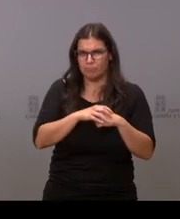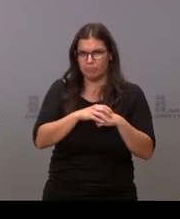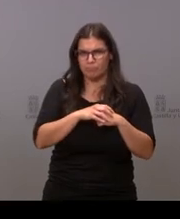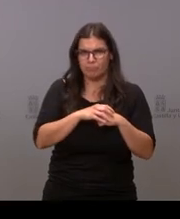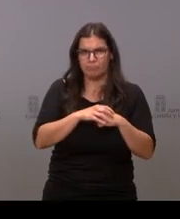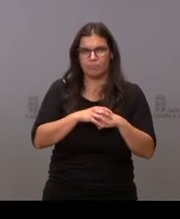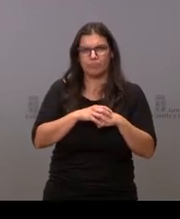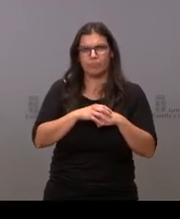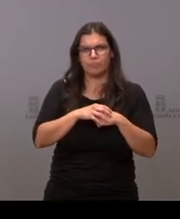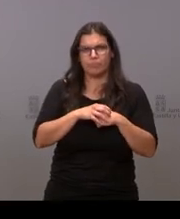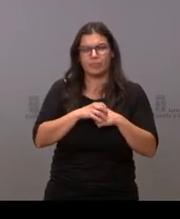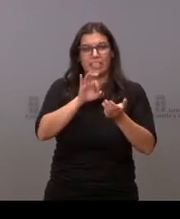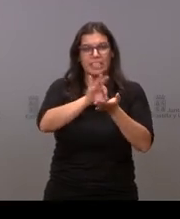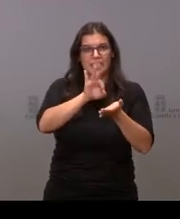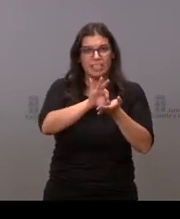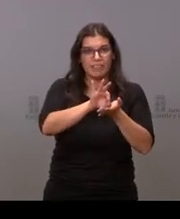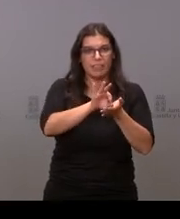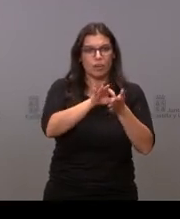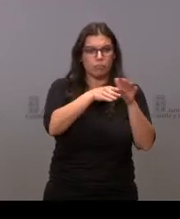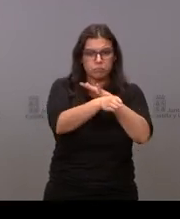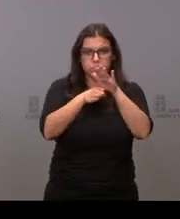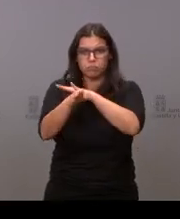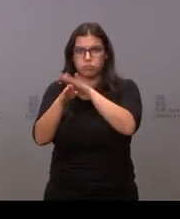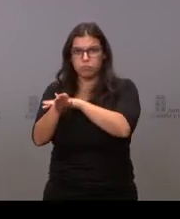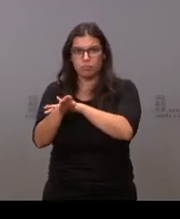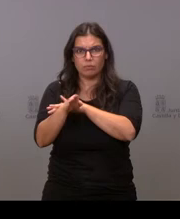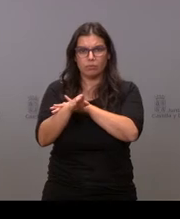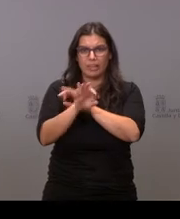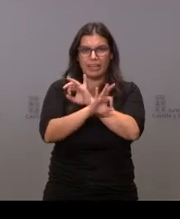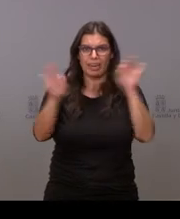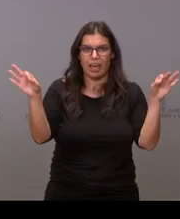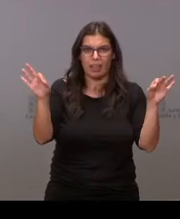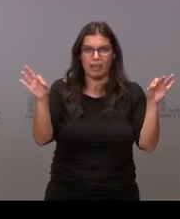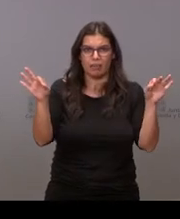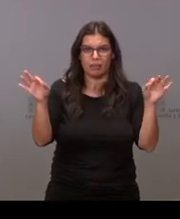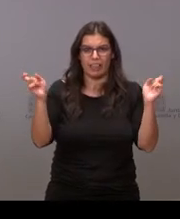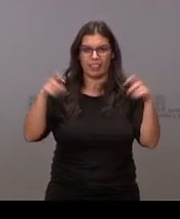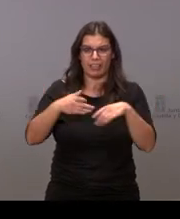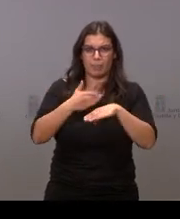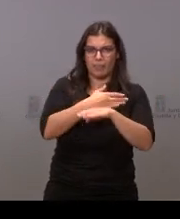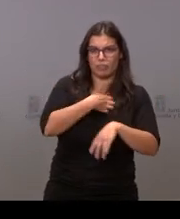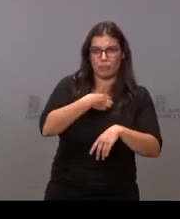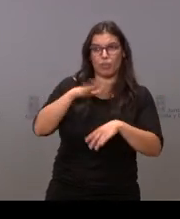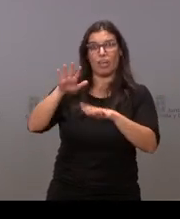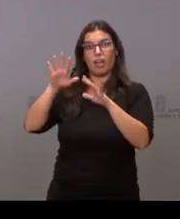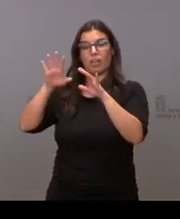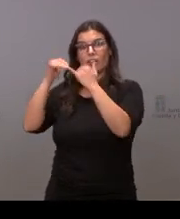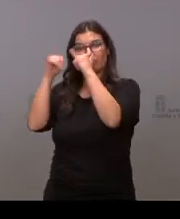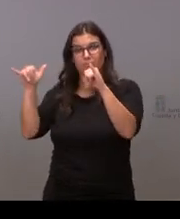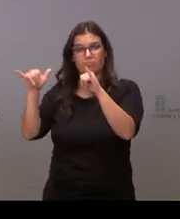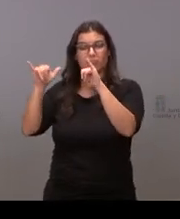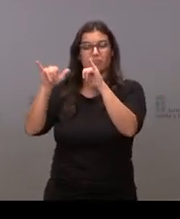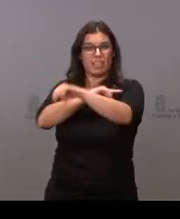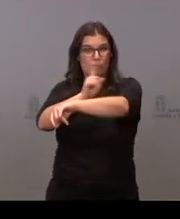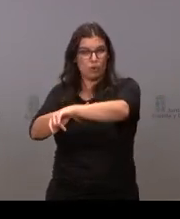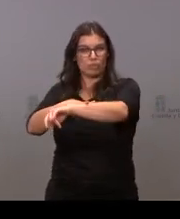acceder a ni uno solo de los servicios territoriales a ninguno salvo al registro sin cita previa a pesar de que en el resto de las